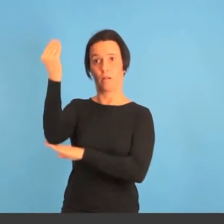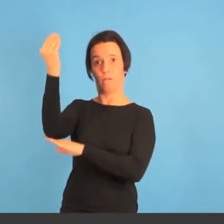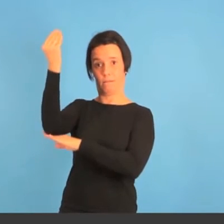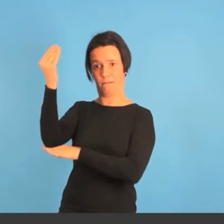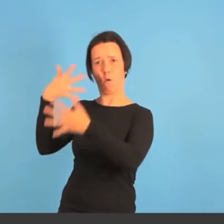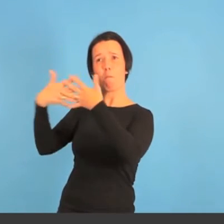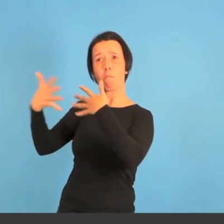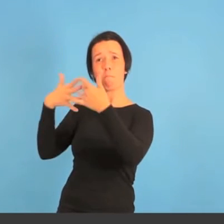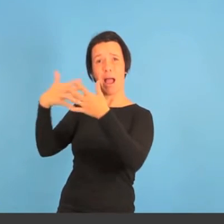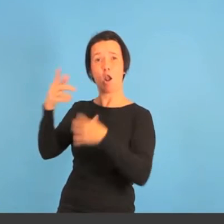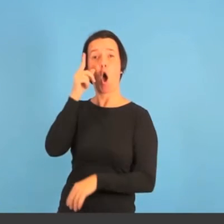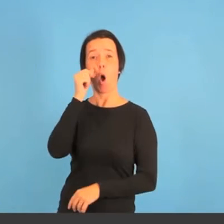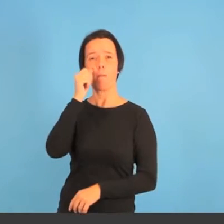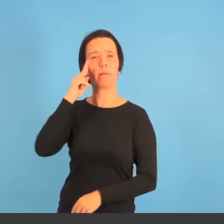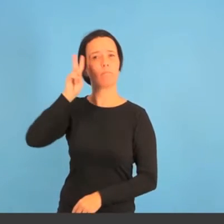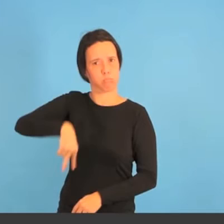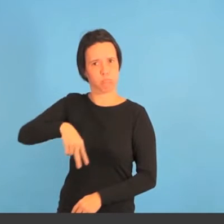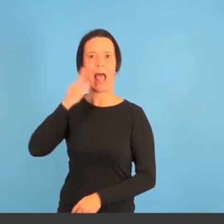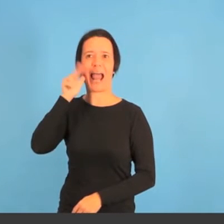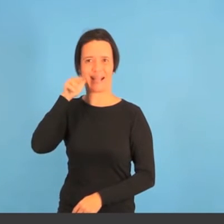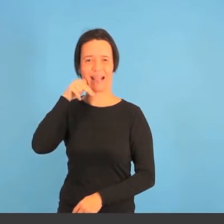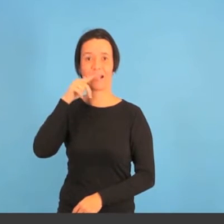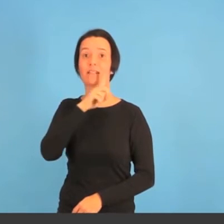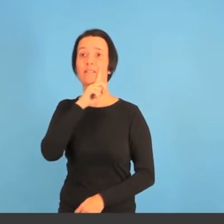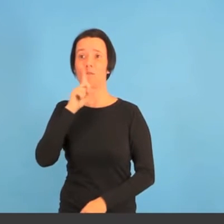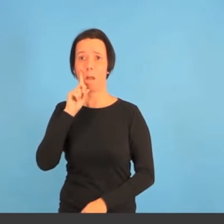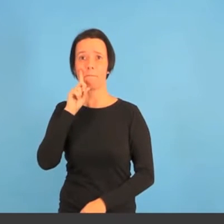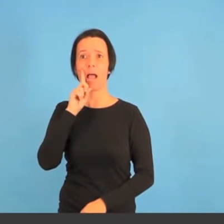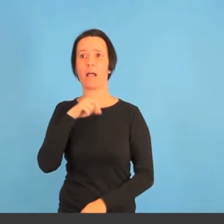Obra del escultor alicantino Arcadi Blasco